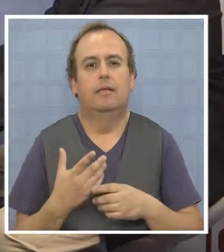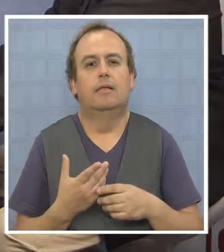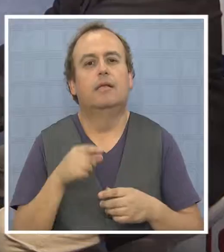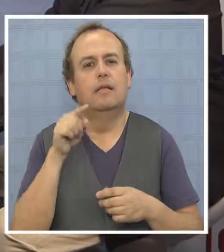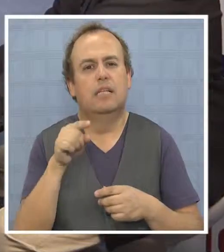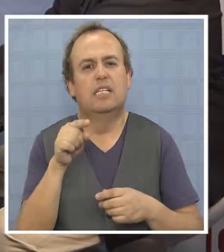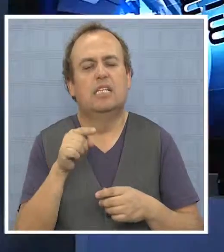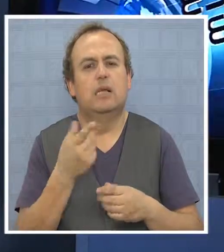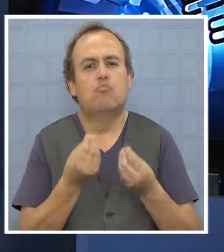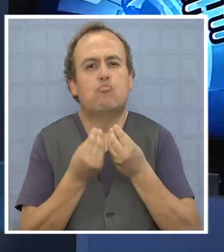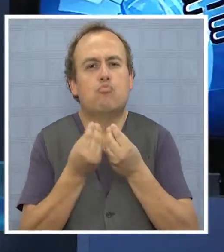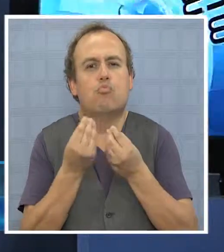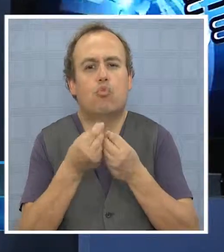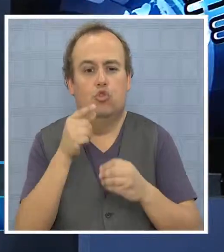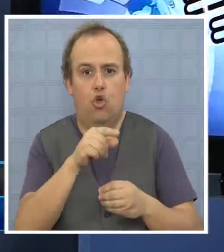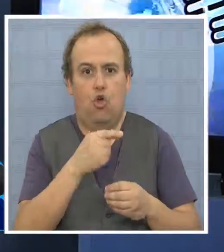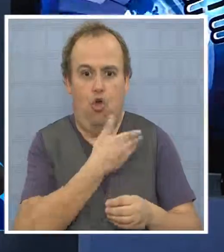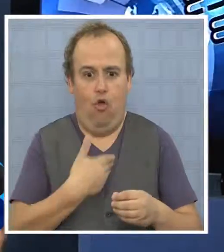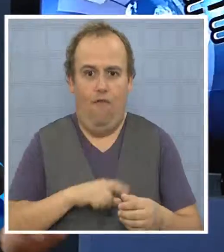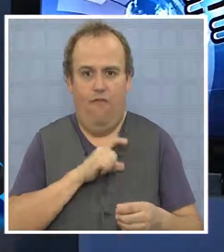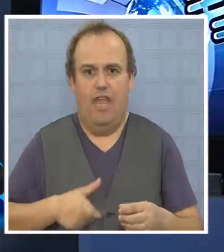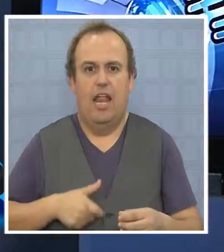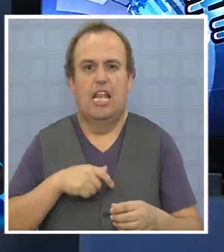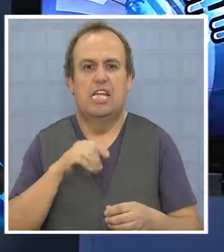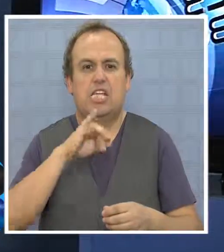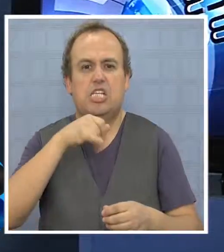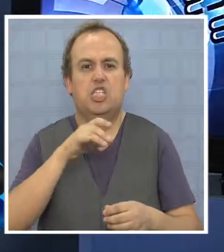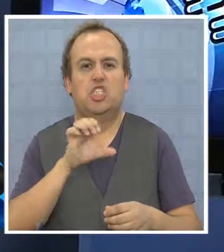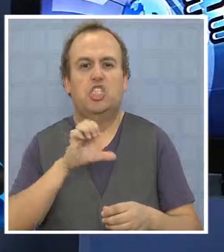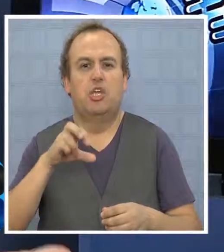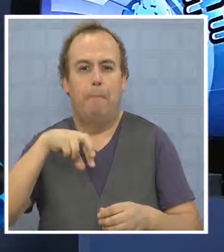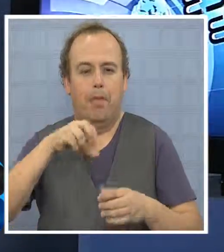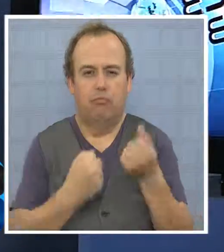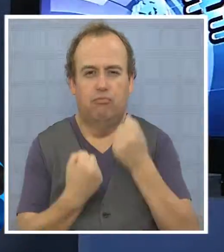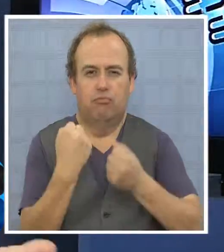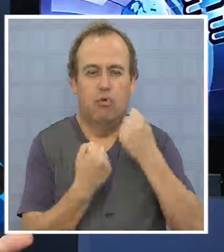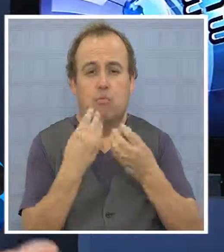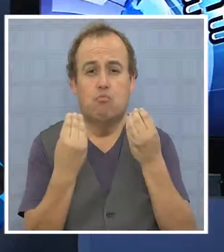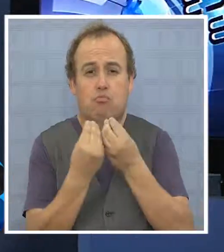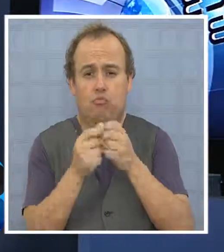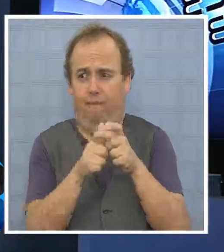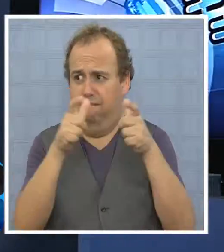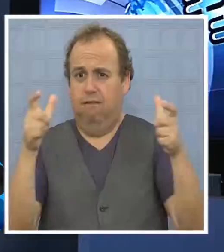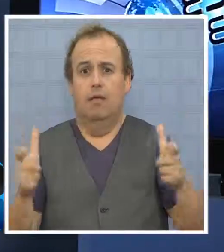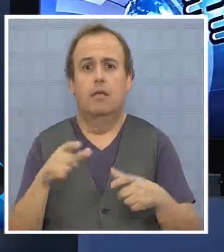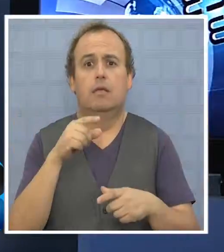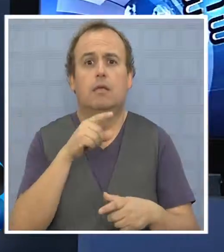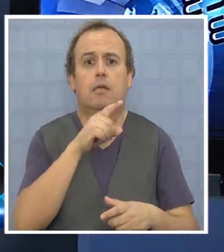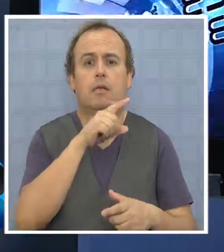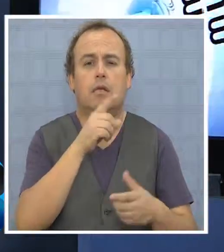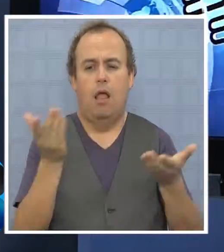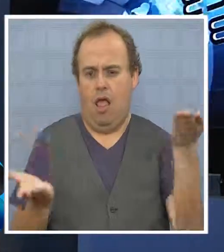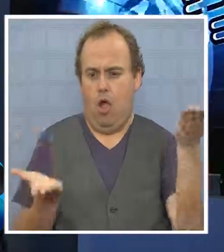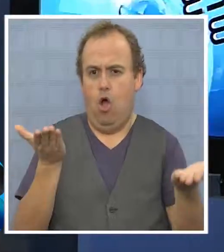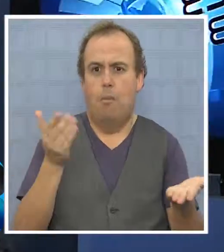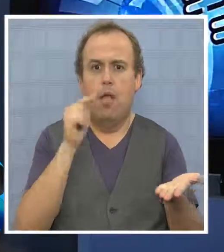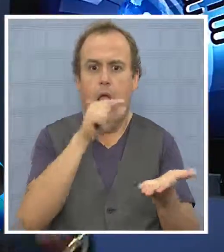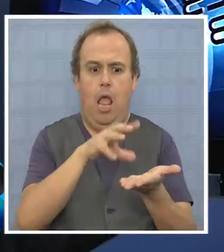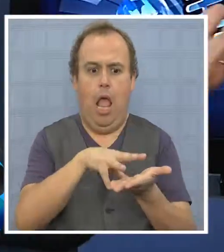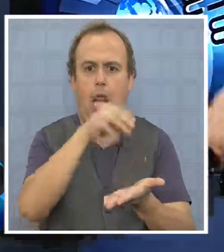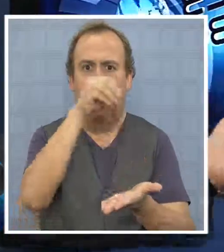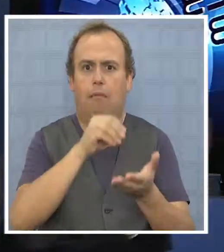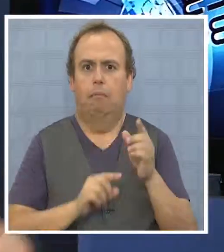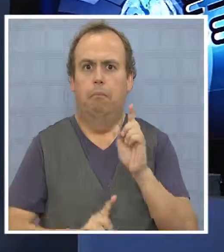Pero la cantidad de proyectos que ha recibido el gobierno regional comparado con Iquique son del cielo a la tierra. Iquique no ha tenido nada comparado con Arica. Nada